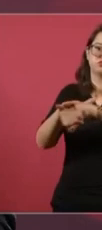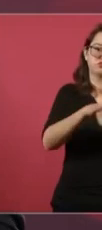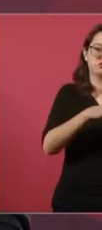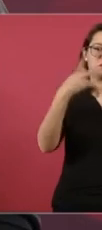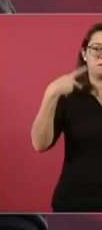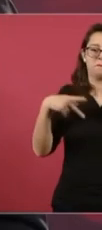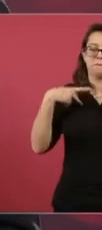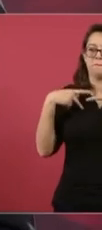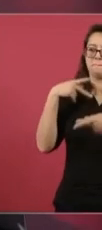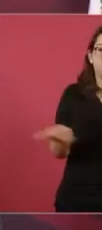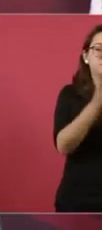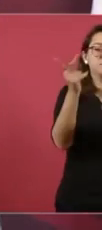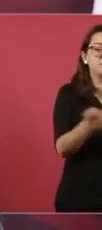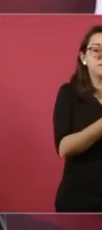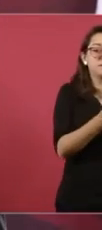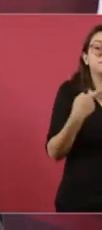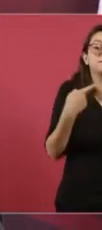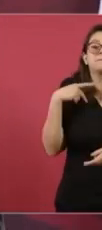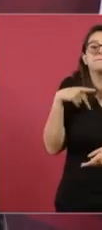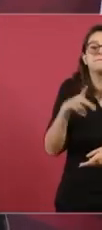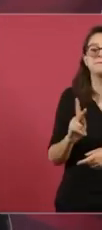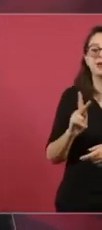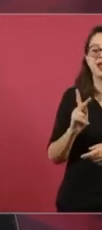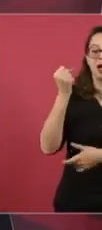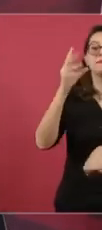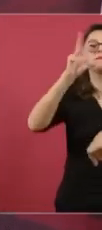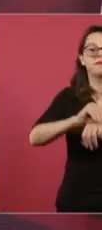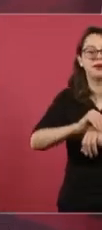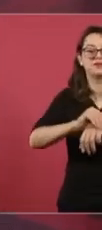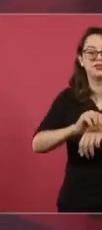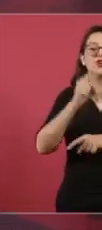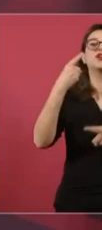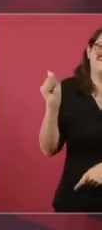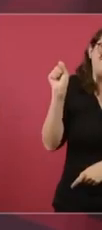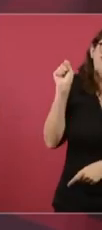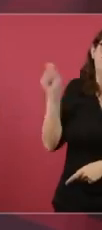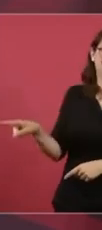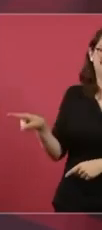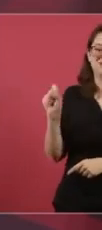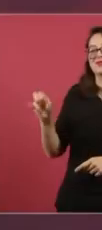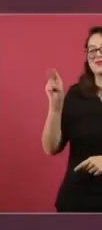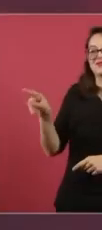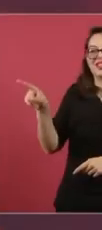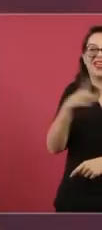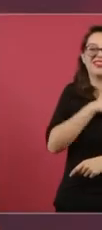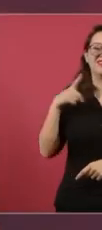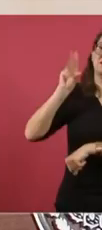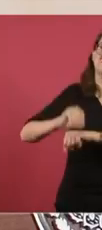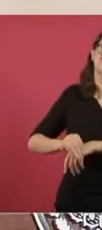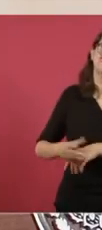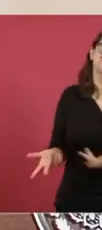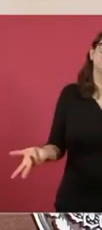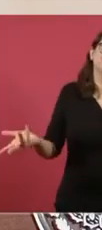Pero como la consulta la tienen que autorizar, la tienen que validar en la corte, pues está más